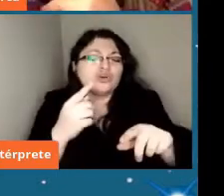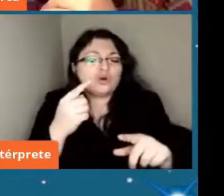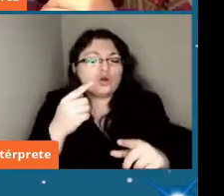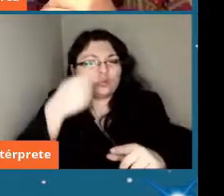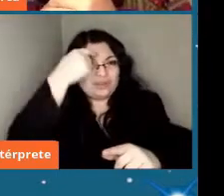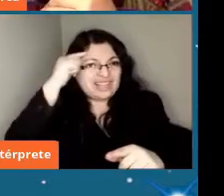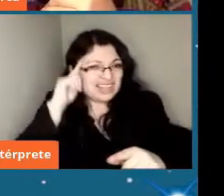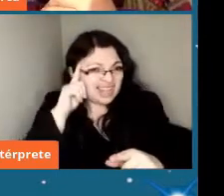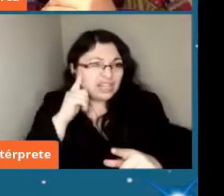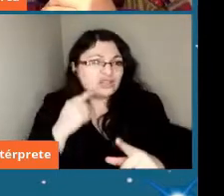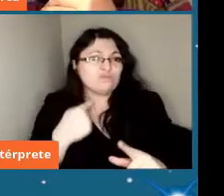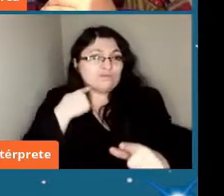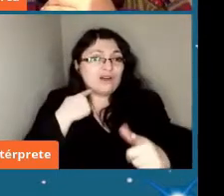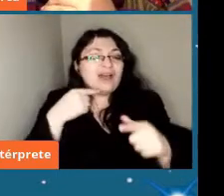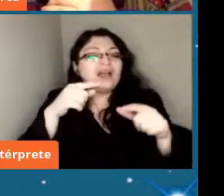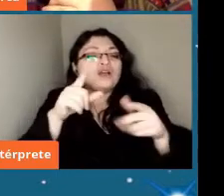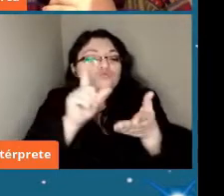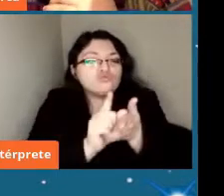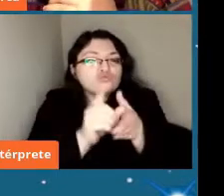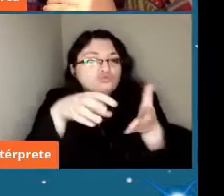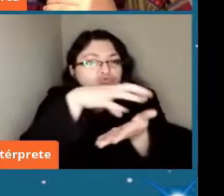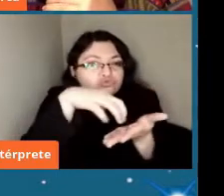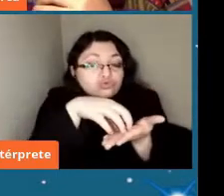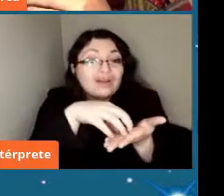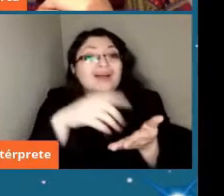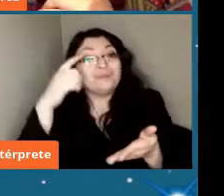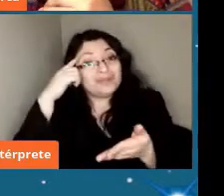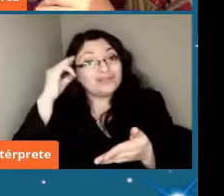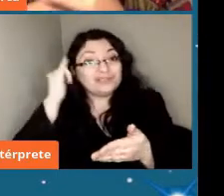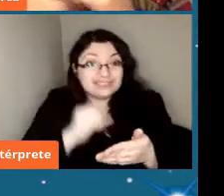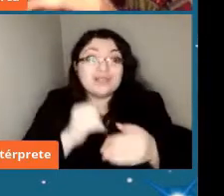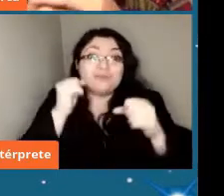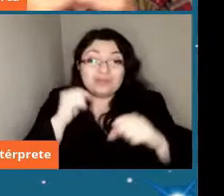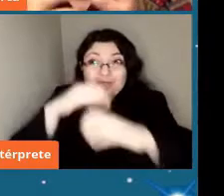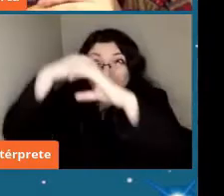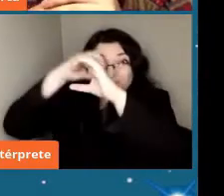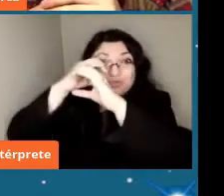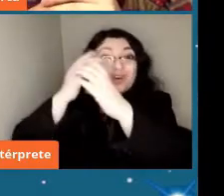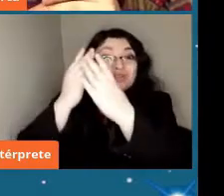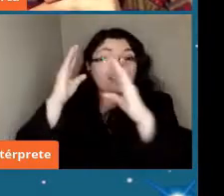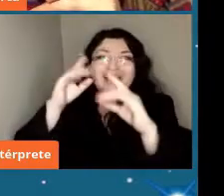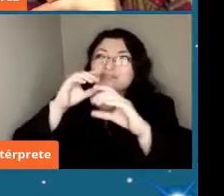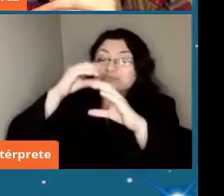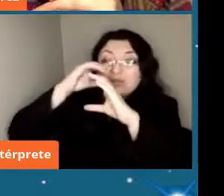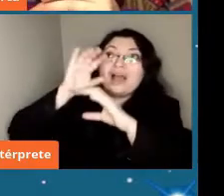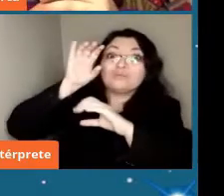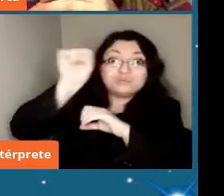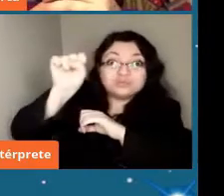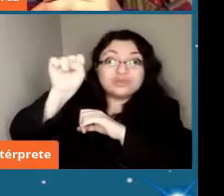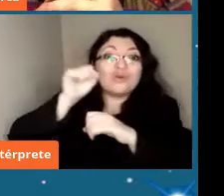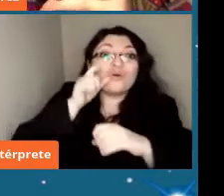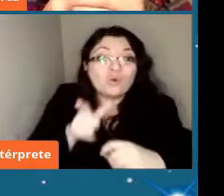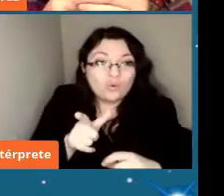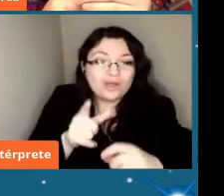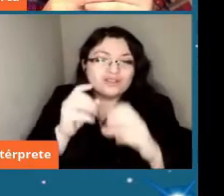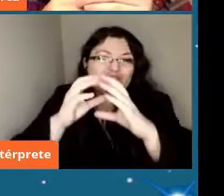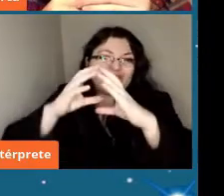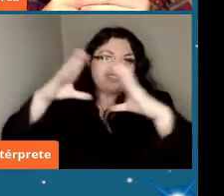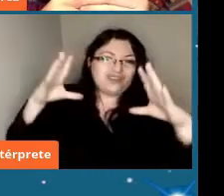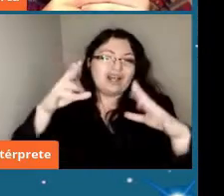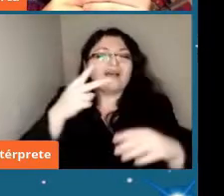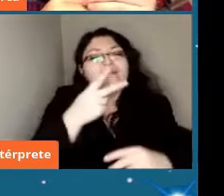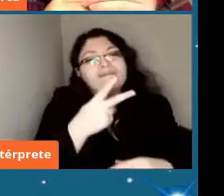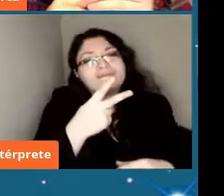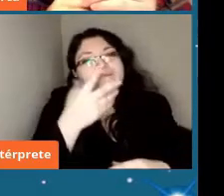que sí podemos determinar usando telescopios son los que son mayores a 25